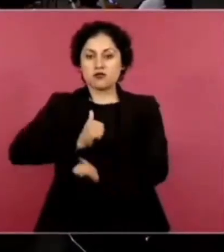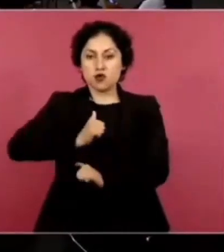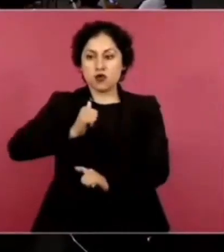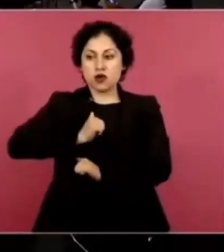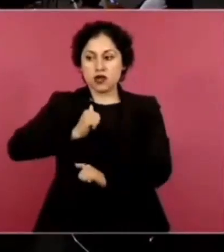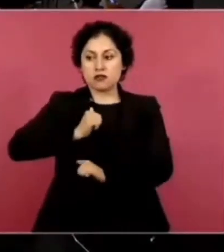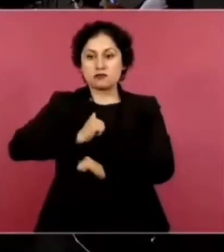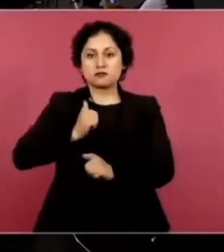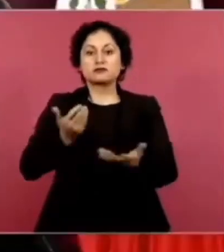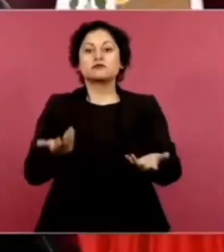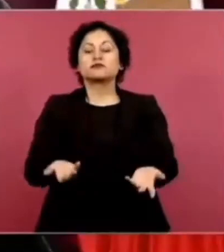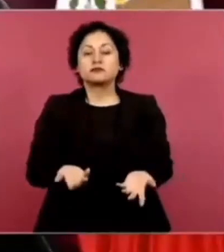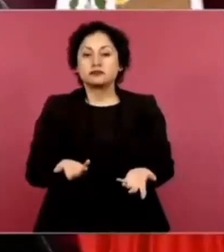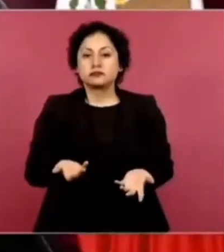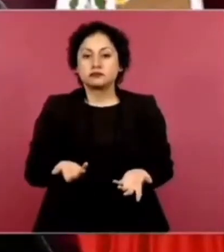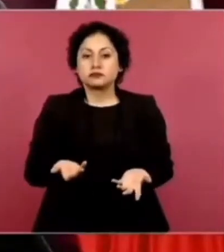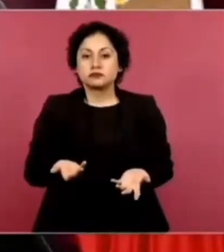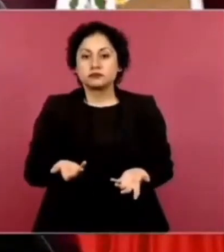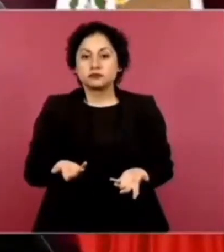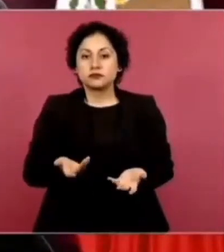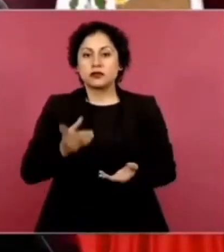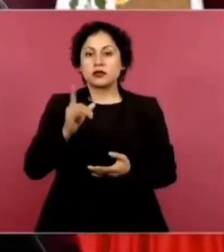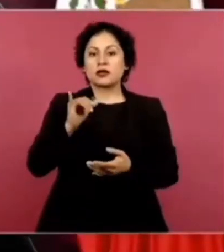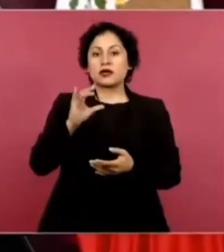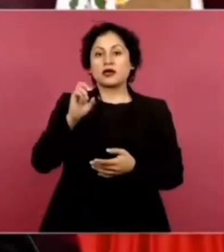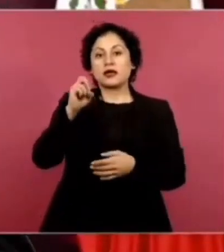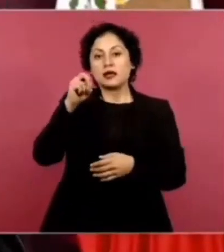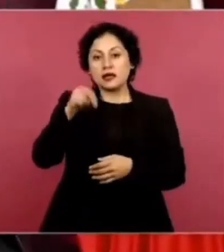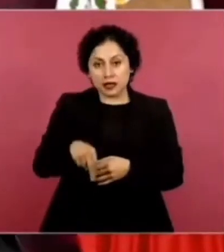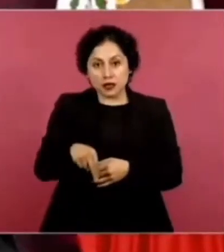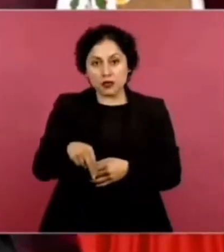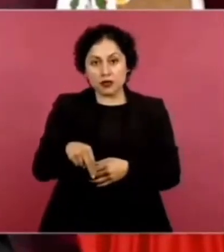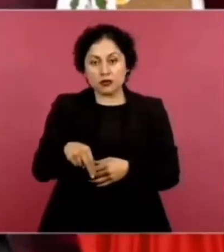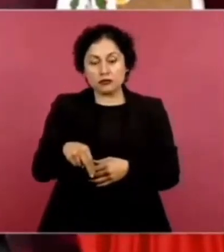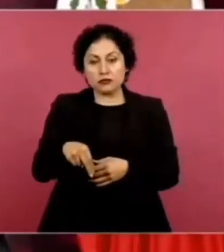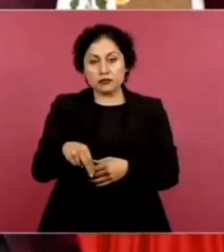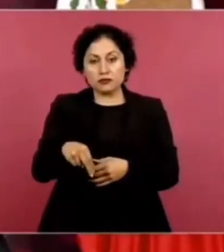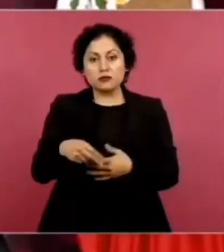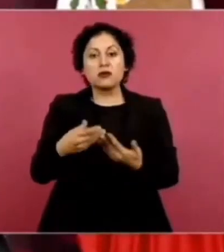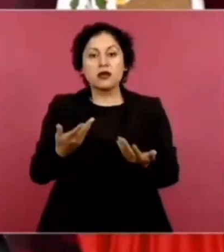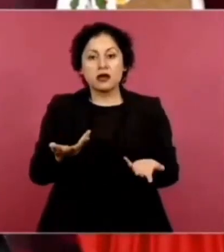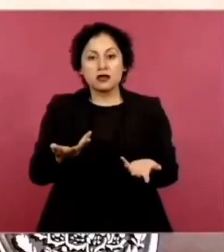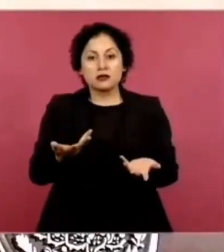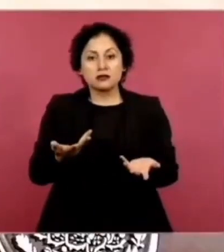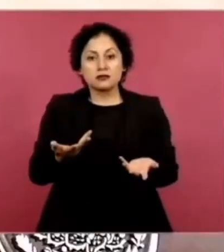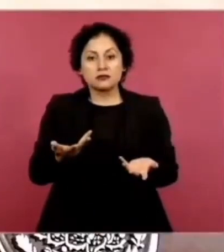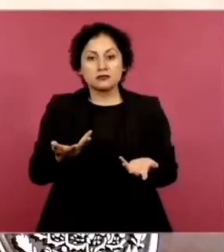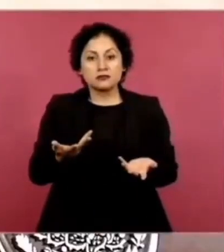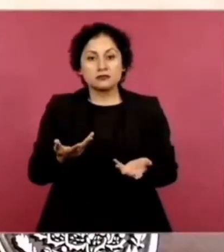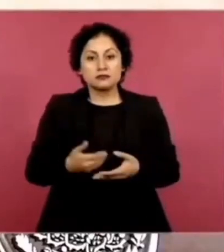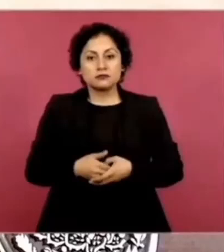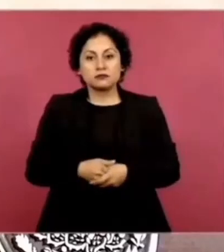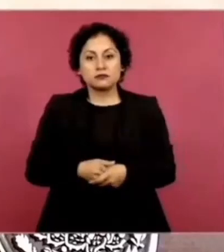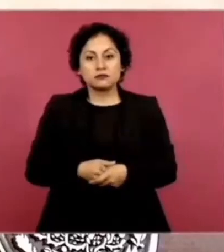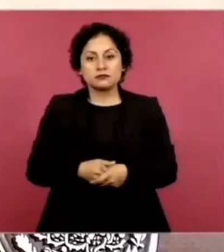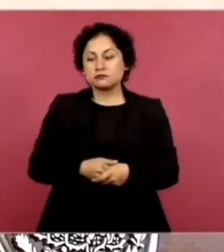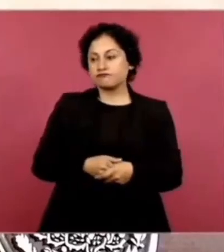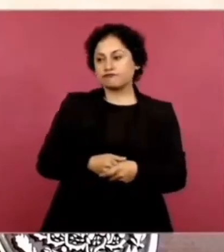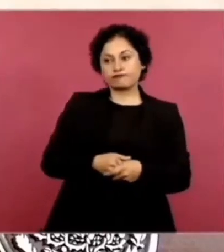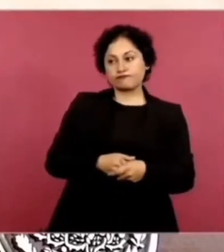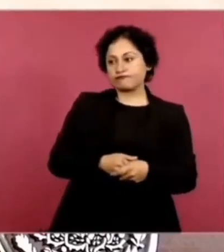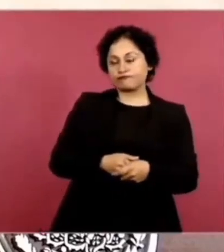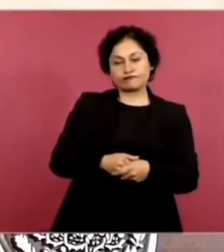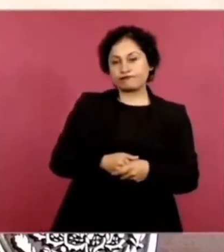Lincoln no reconoce a Maximiliano.